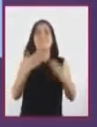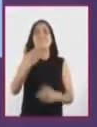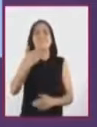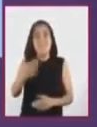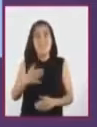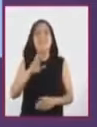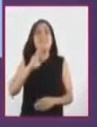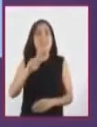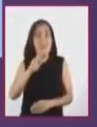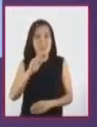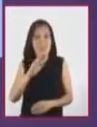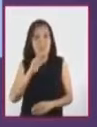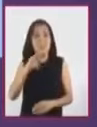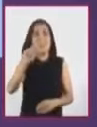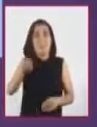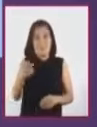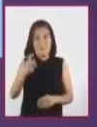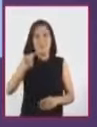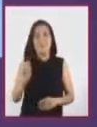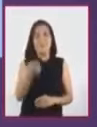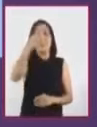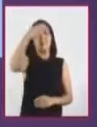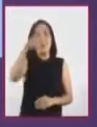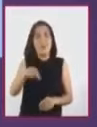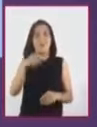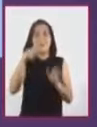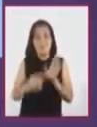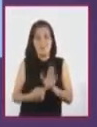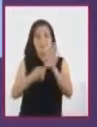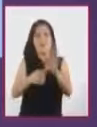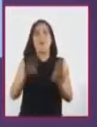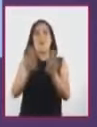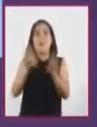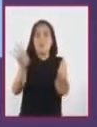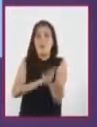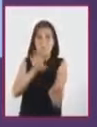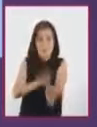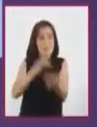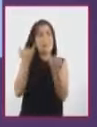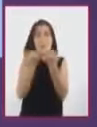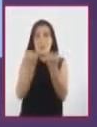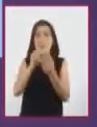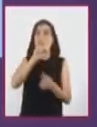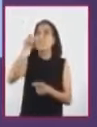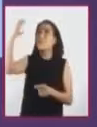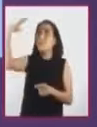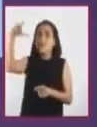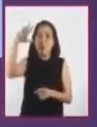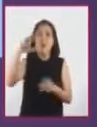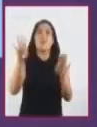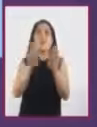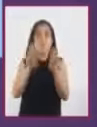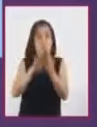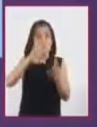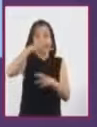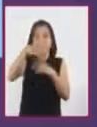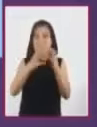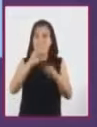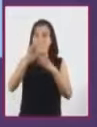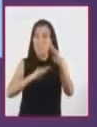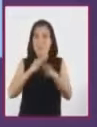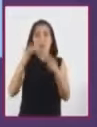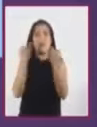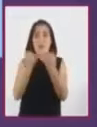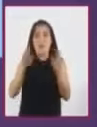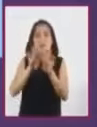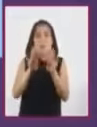ha habido mejoras en las tecnologías para la producción de energía, como la eléctrica y la nuclear. Se hace la incursión